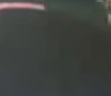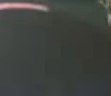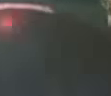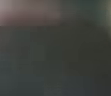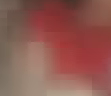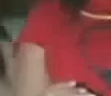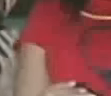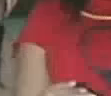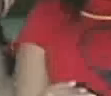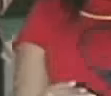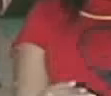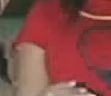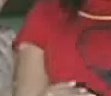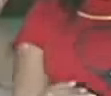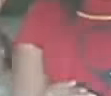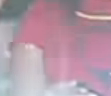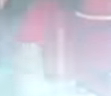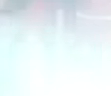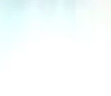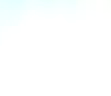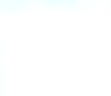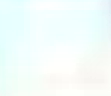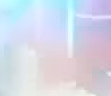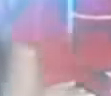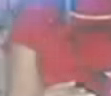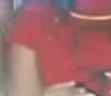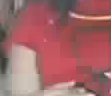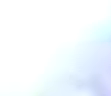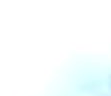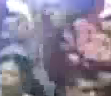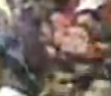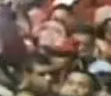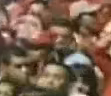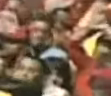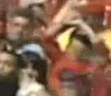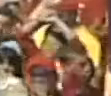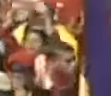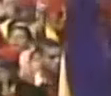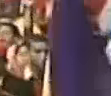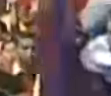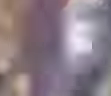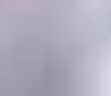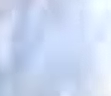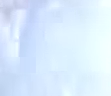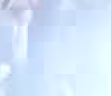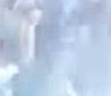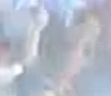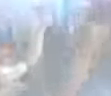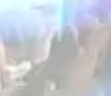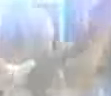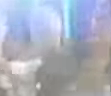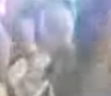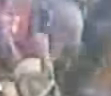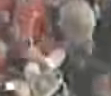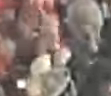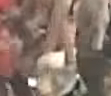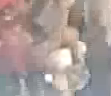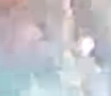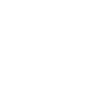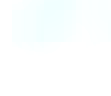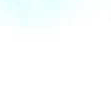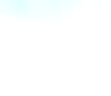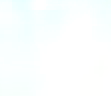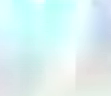revolución tendremos patria y tendremos victoria para siempre